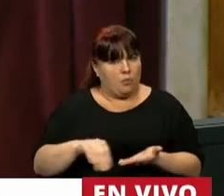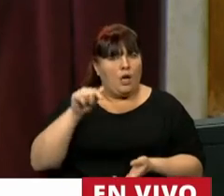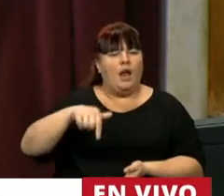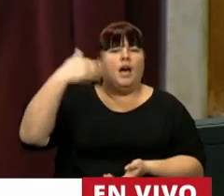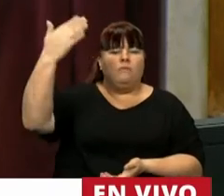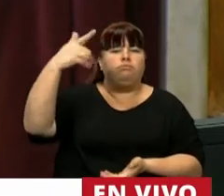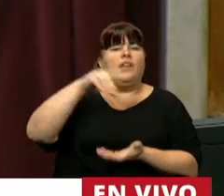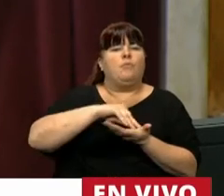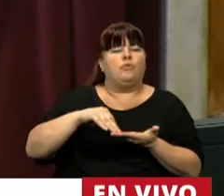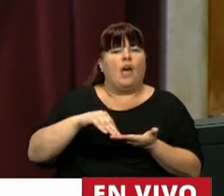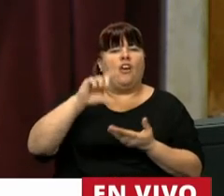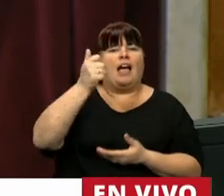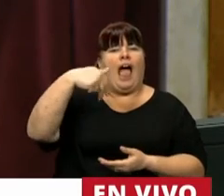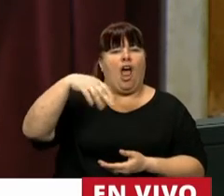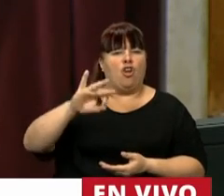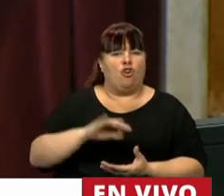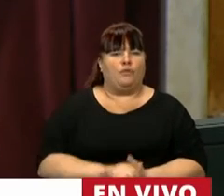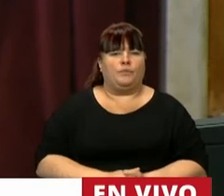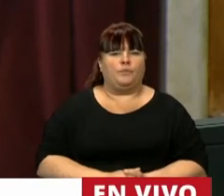La palabra al diputado José Cano.